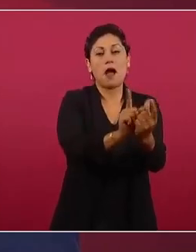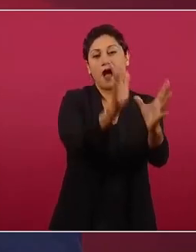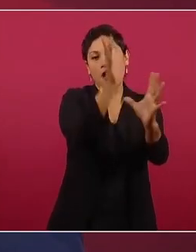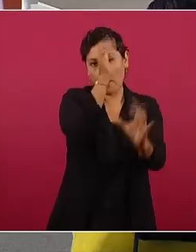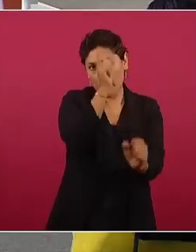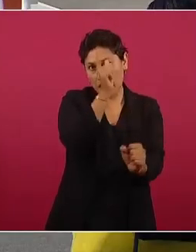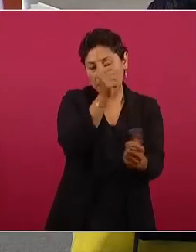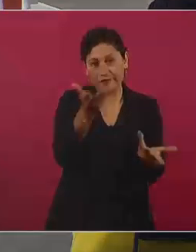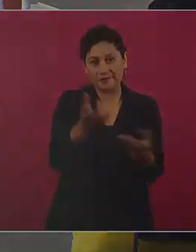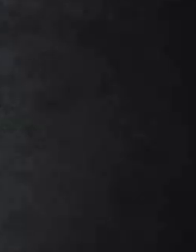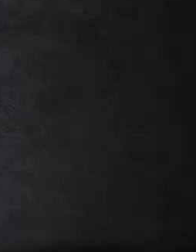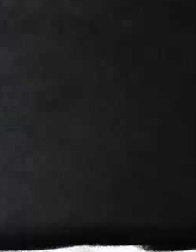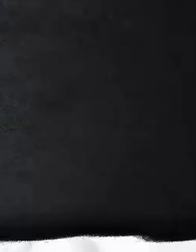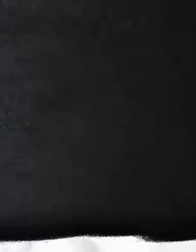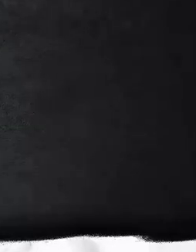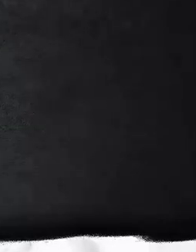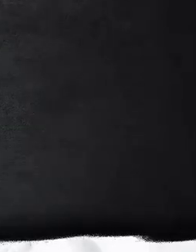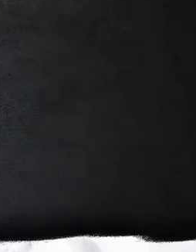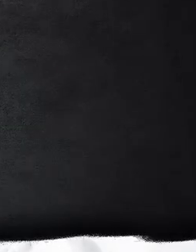Muchas gracias, presidente.